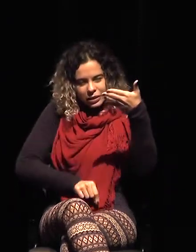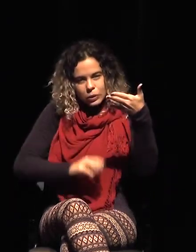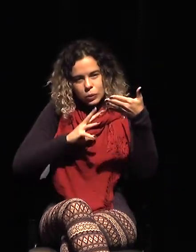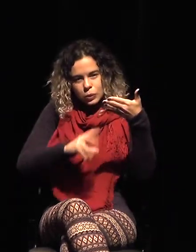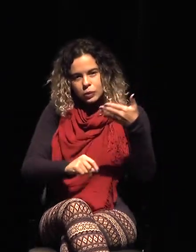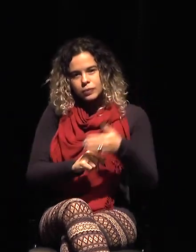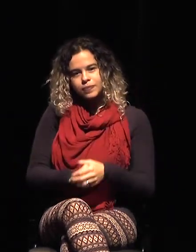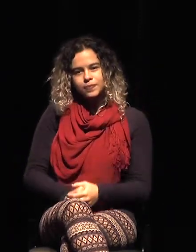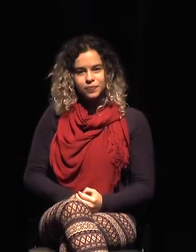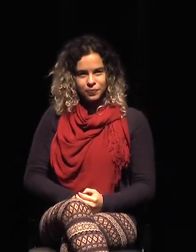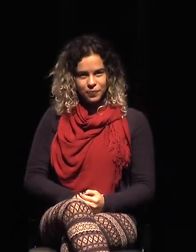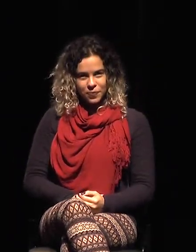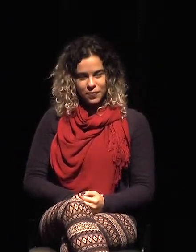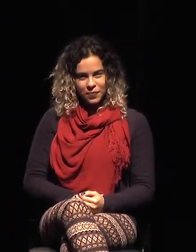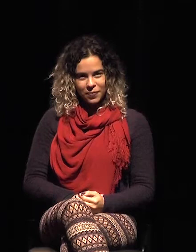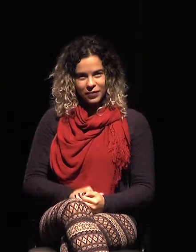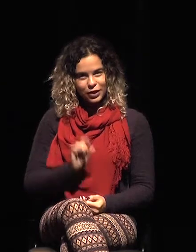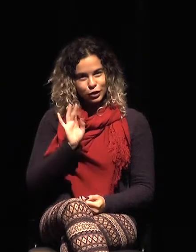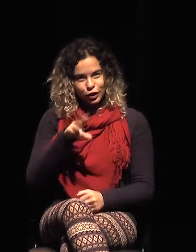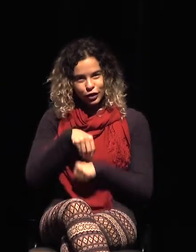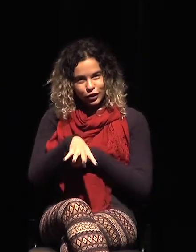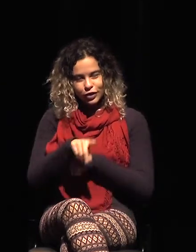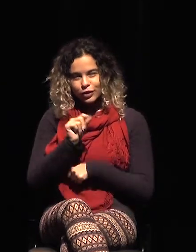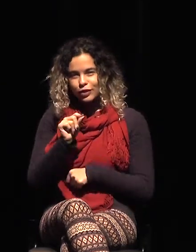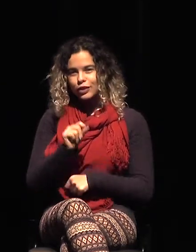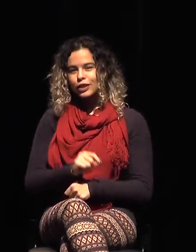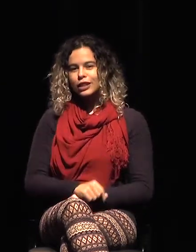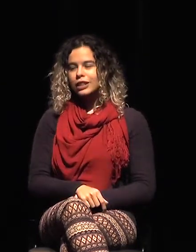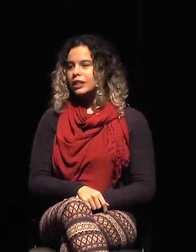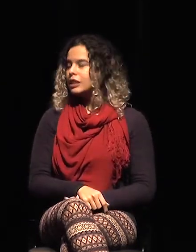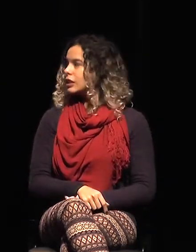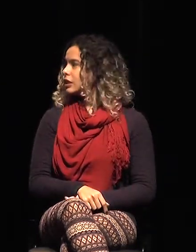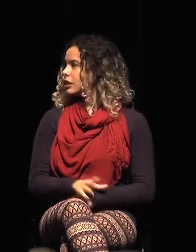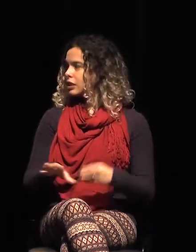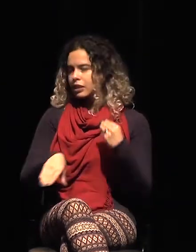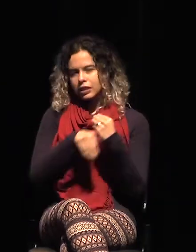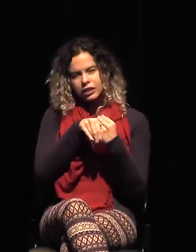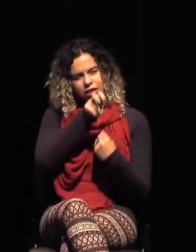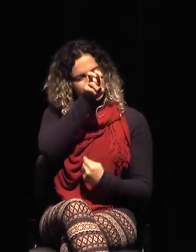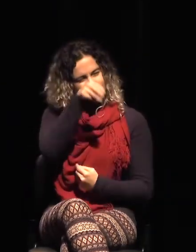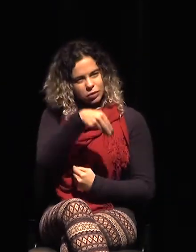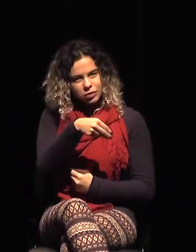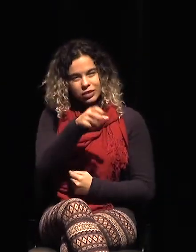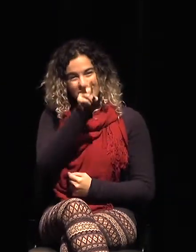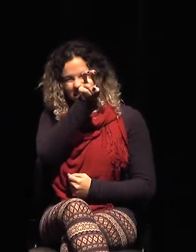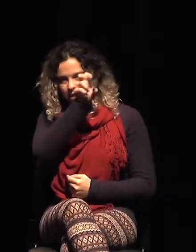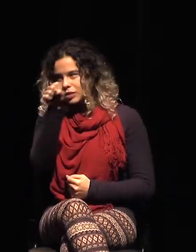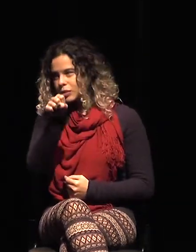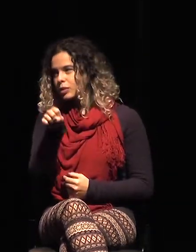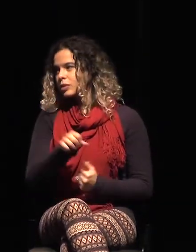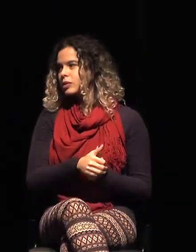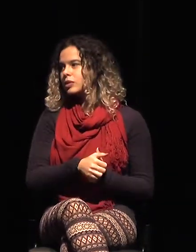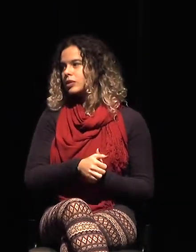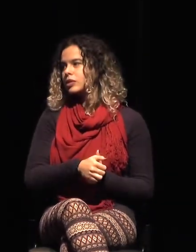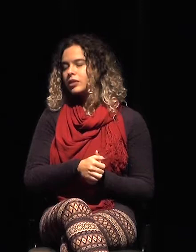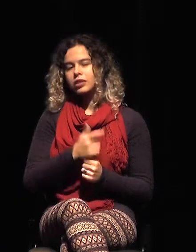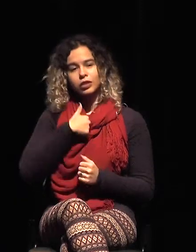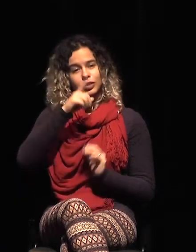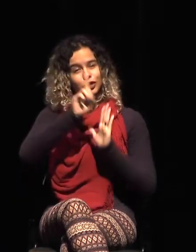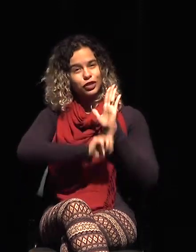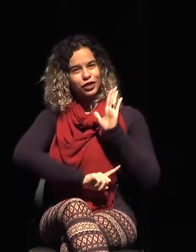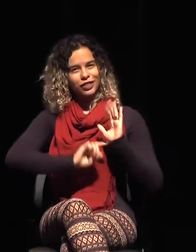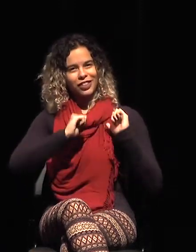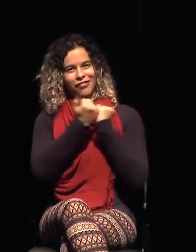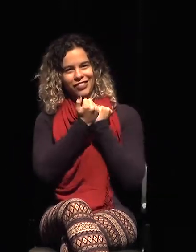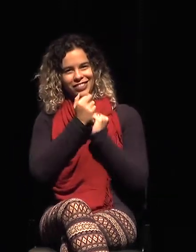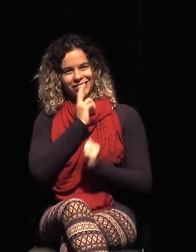porque son muchas preguntas en una. Pero si me permite cinco segundos aquí para ejercer mi derecho de defensa aquí. No me